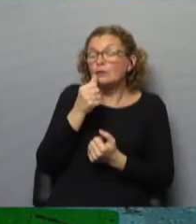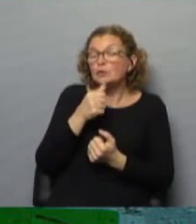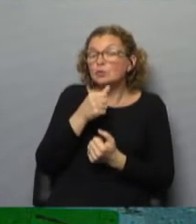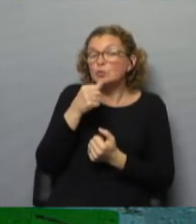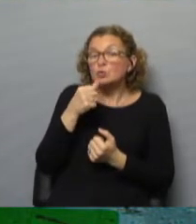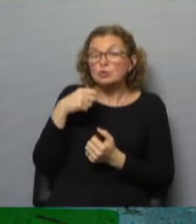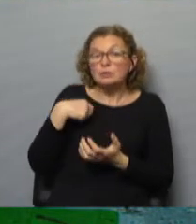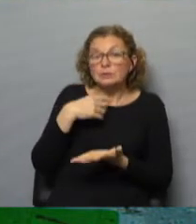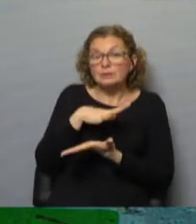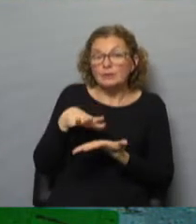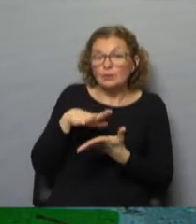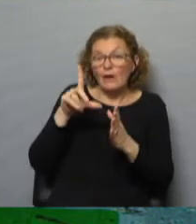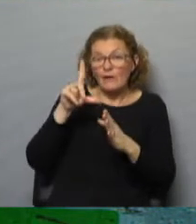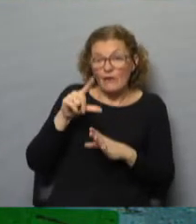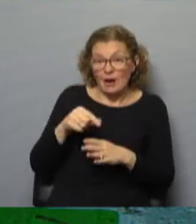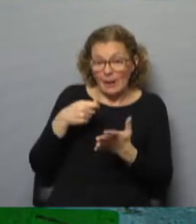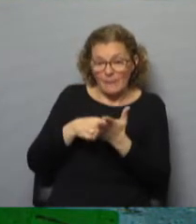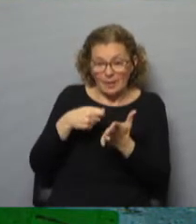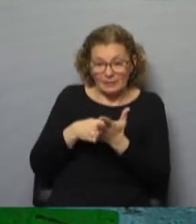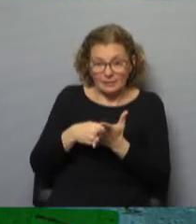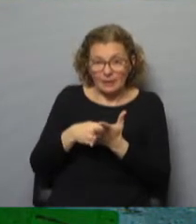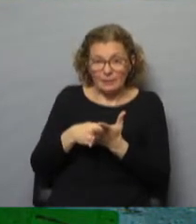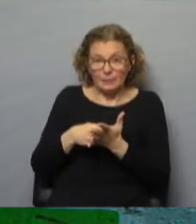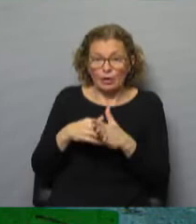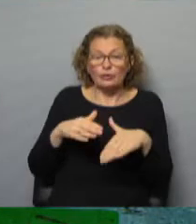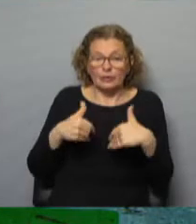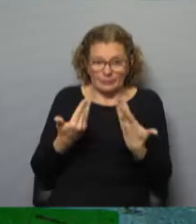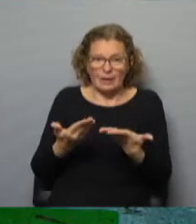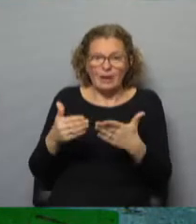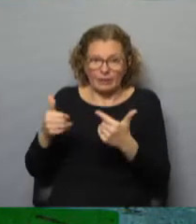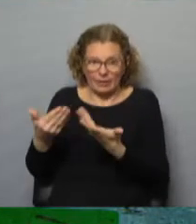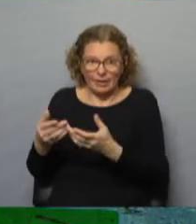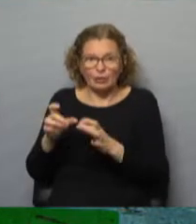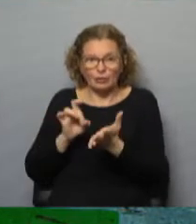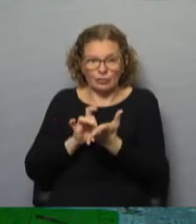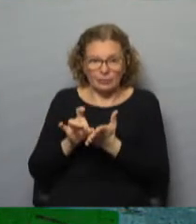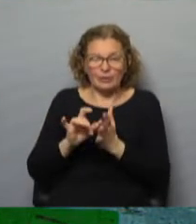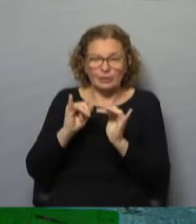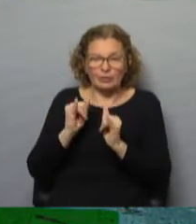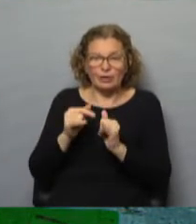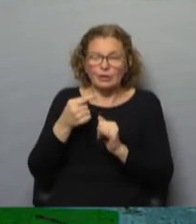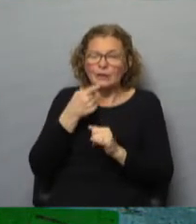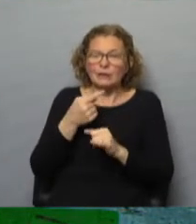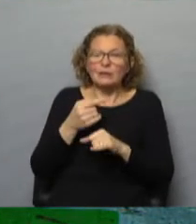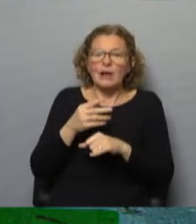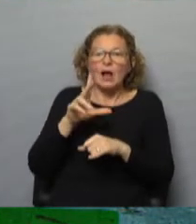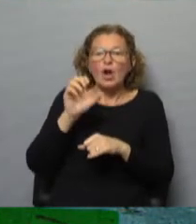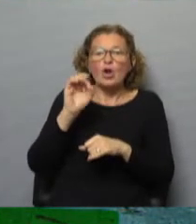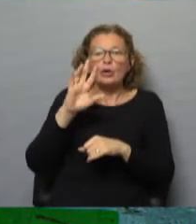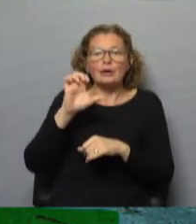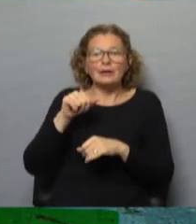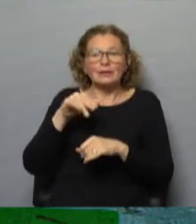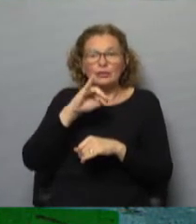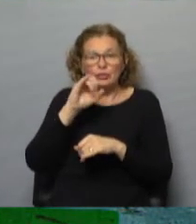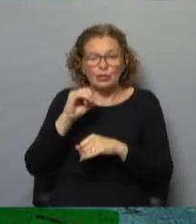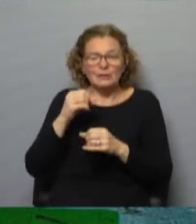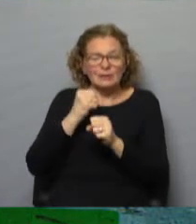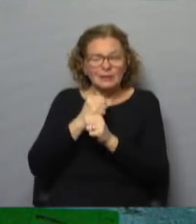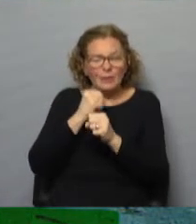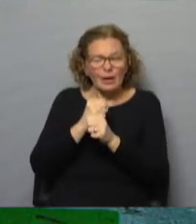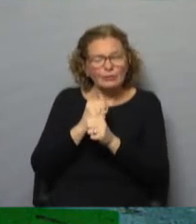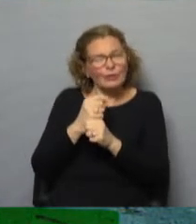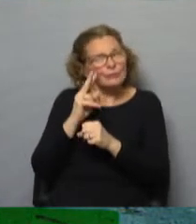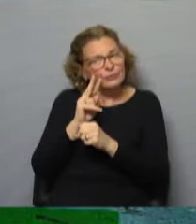situación, de poder bajar además el costo, pero poder seguir brindando este servicio. Lo que nos mencionaba Ignacio Lorenzo es que están trabajando, o